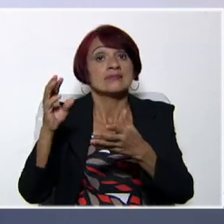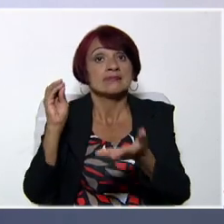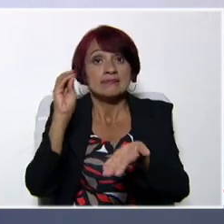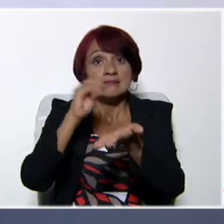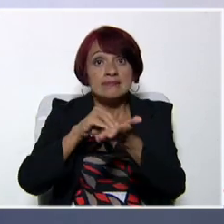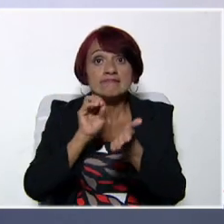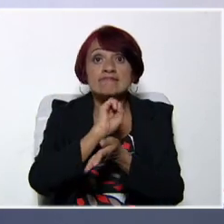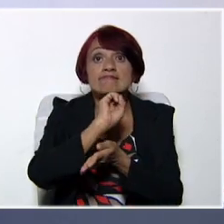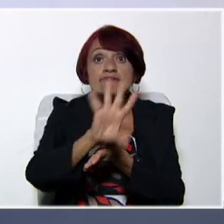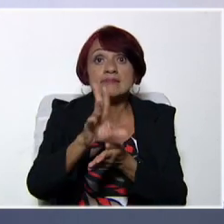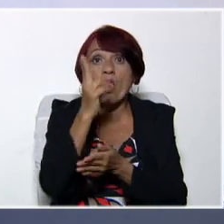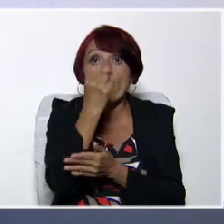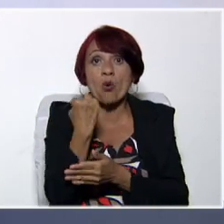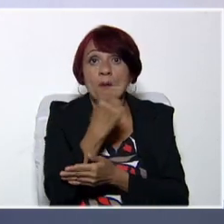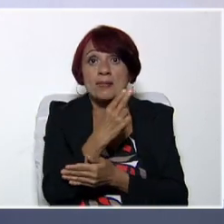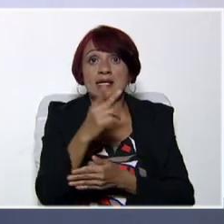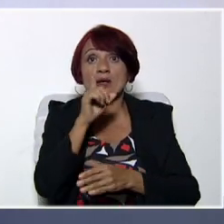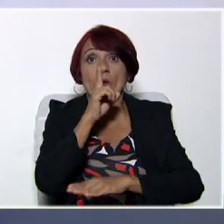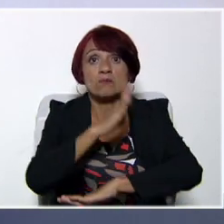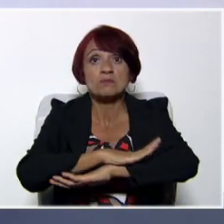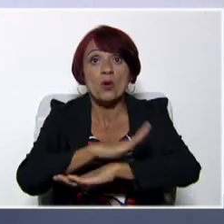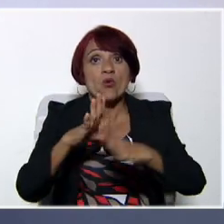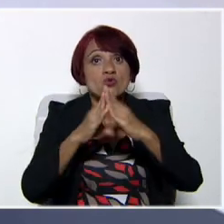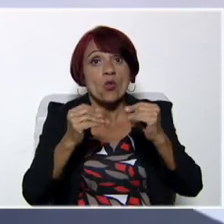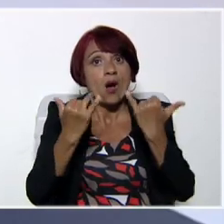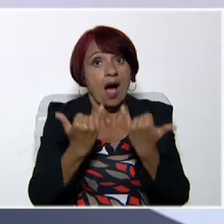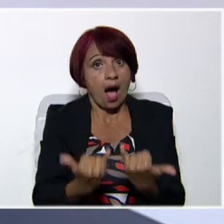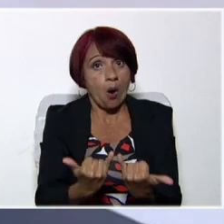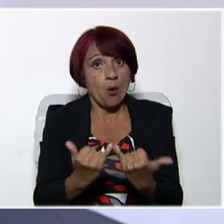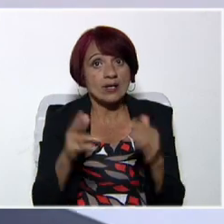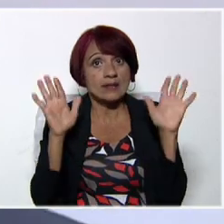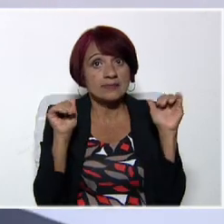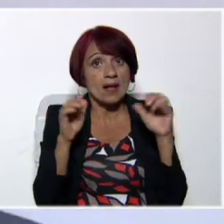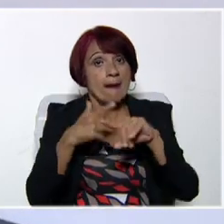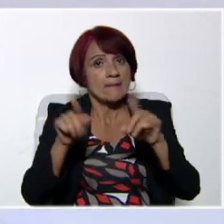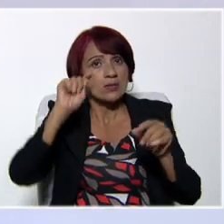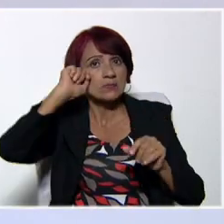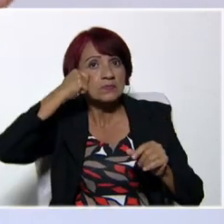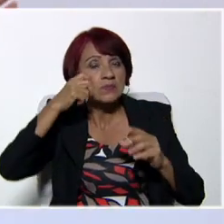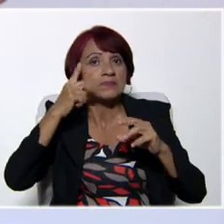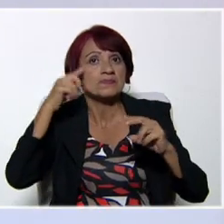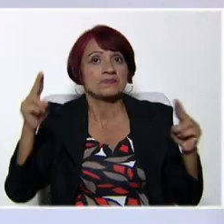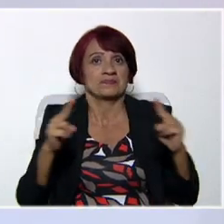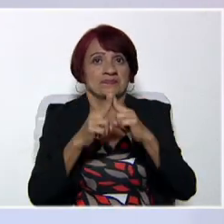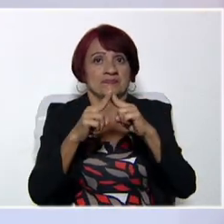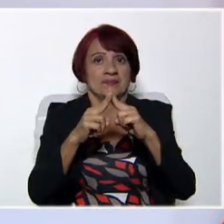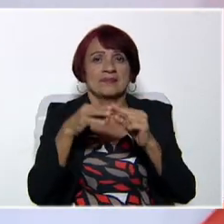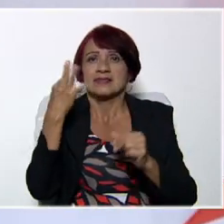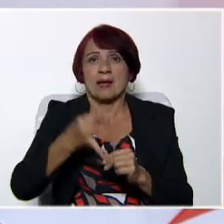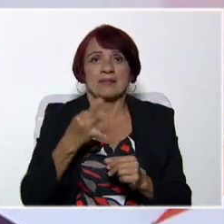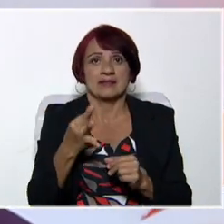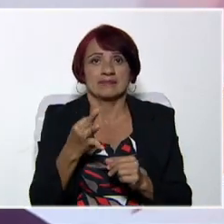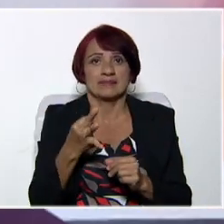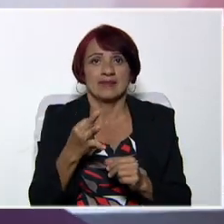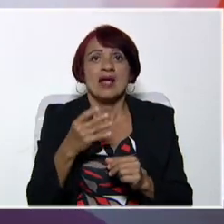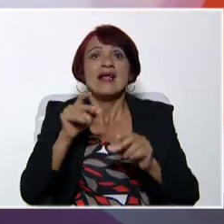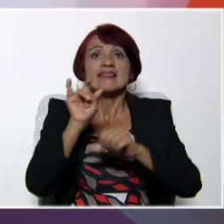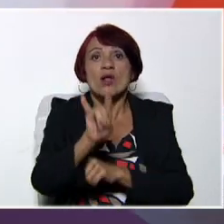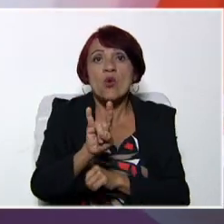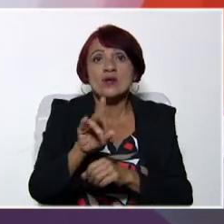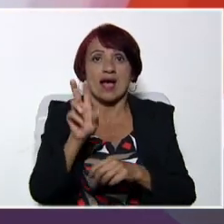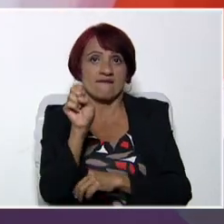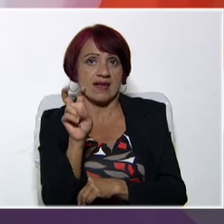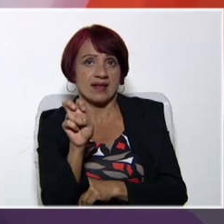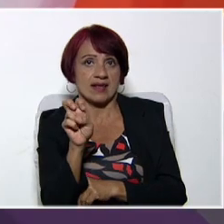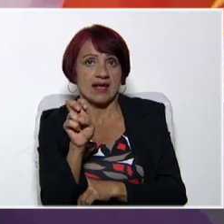por supuesto, a cumplirlas. Por ahora, nosotros nos despedimos, pero recuerden que nos encontraremos siempre, de lunes